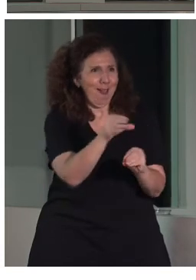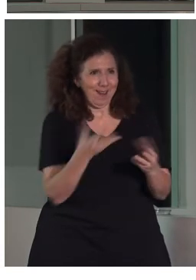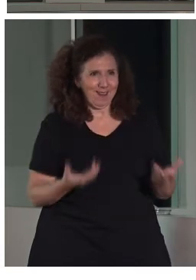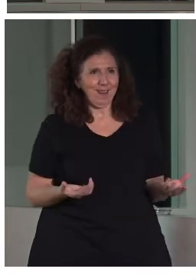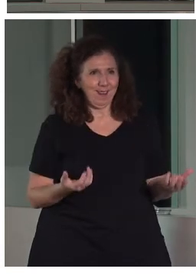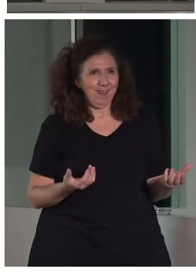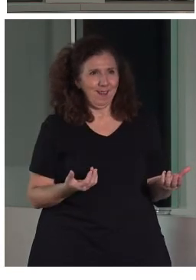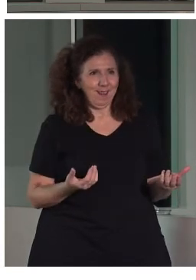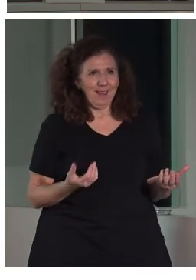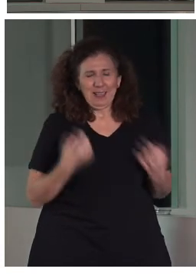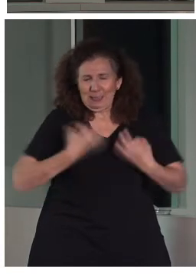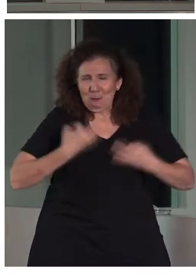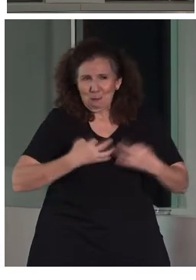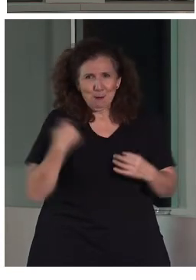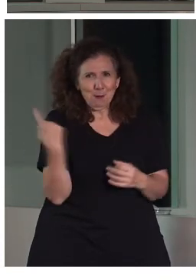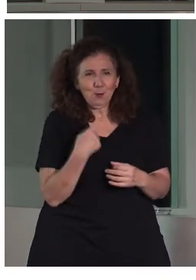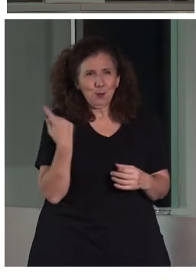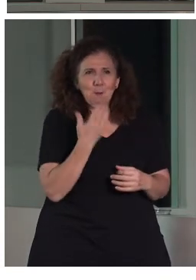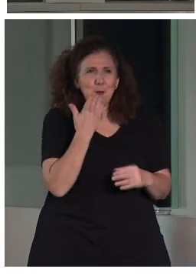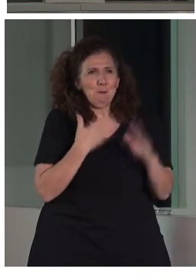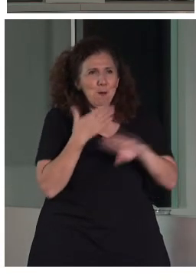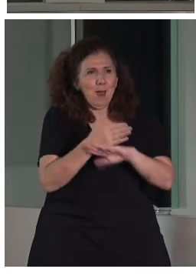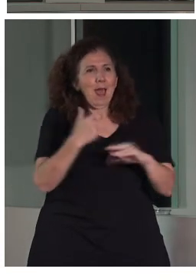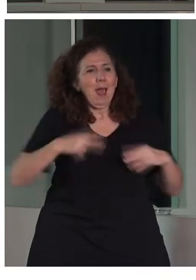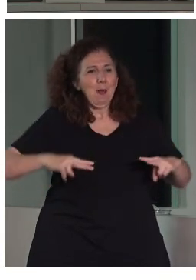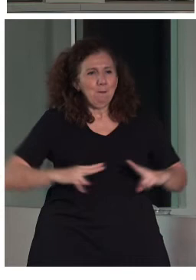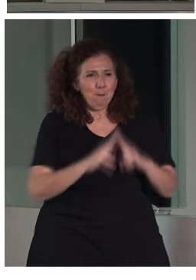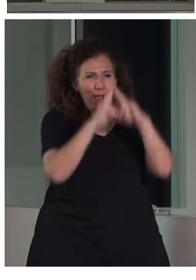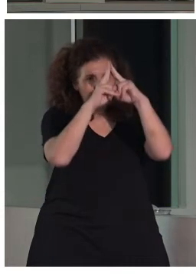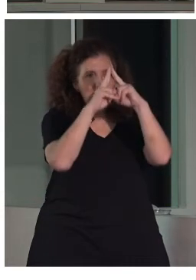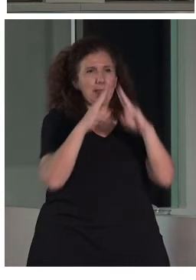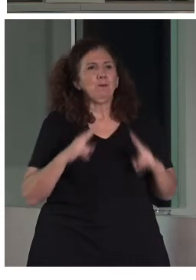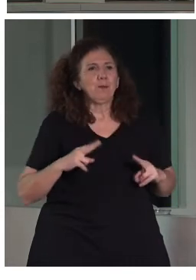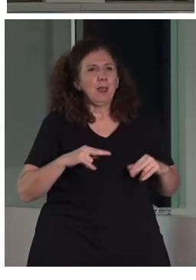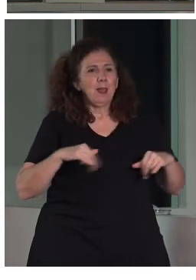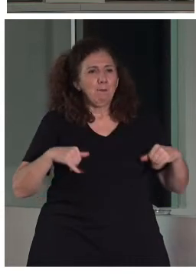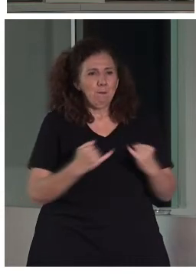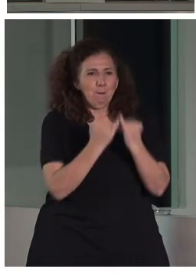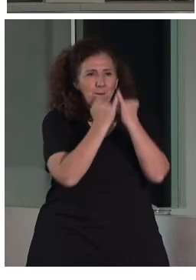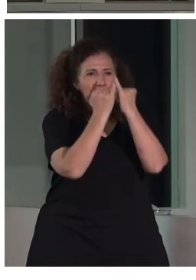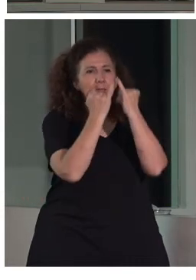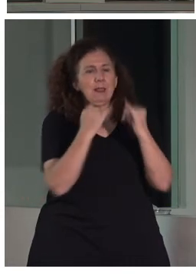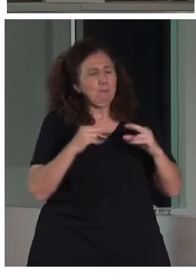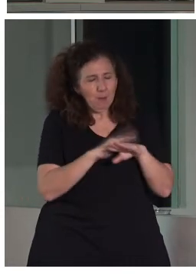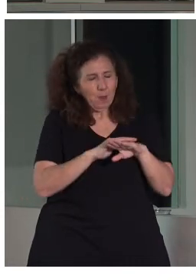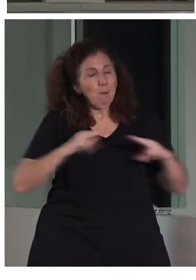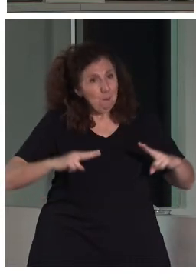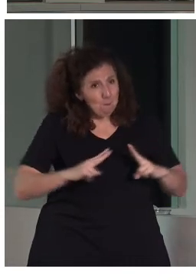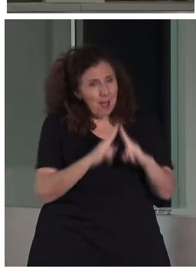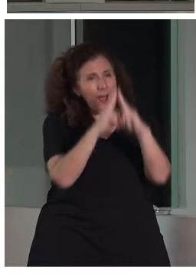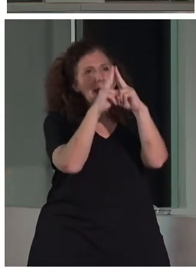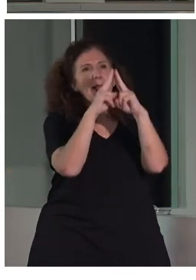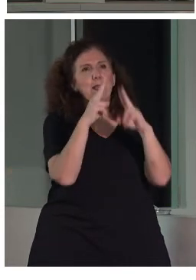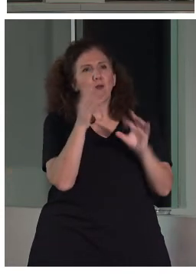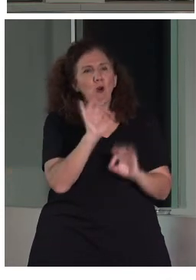¿Quiénes no hemos querido tocar, cuando hemos estado en el Louvre, alguna de las esculturas que hemos visto? Es decir, o